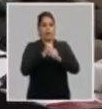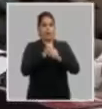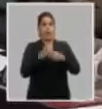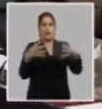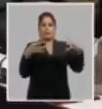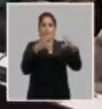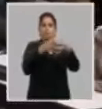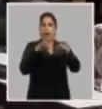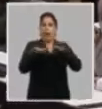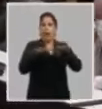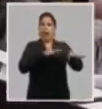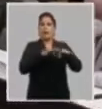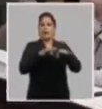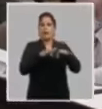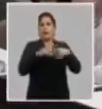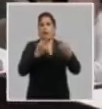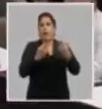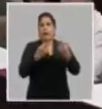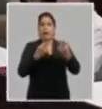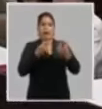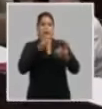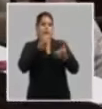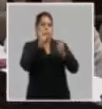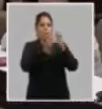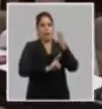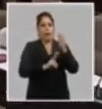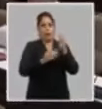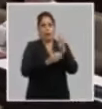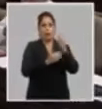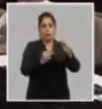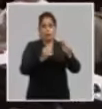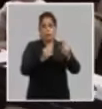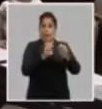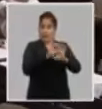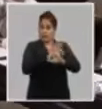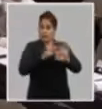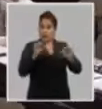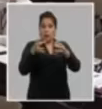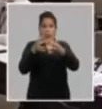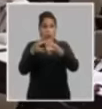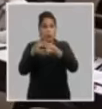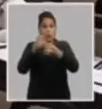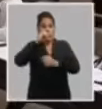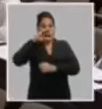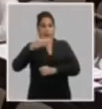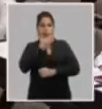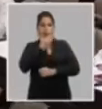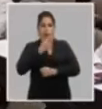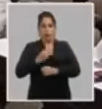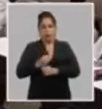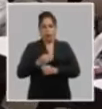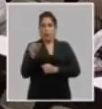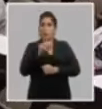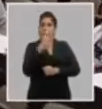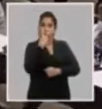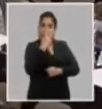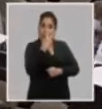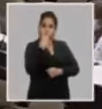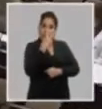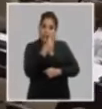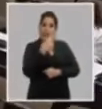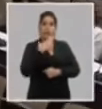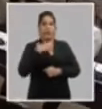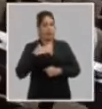articulen las acciones destinadas a la formación en valores en especial con los grupos etarios más jóvenes y atender sus